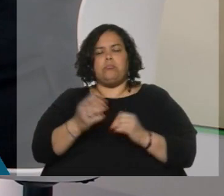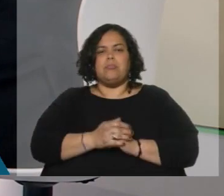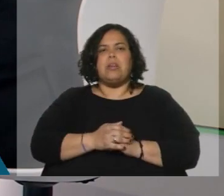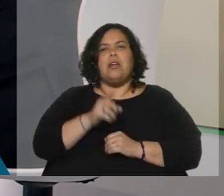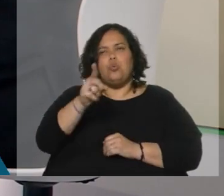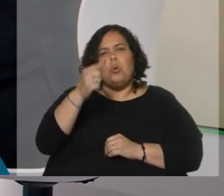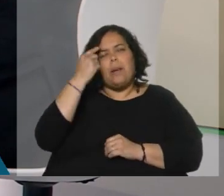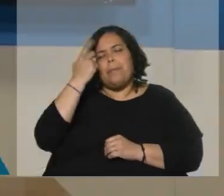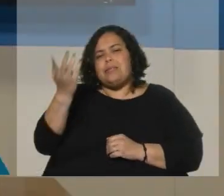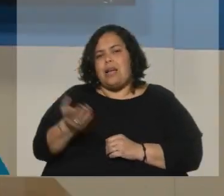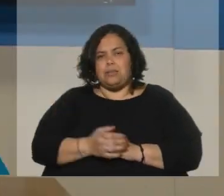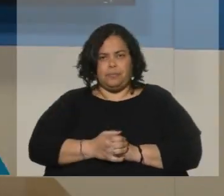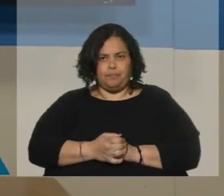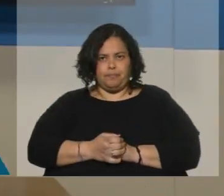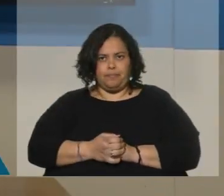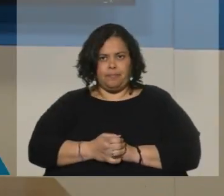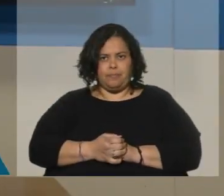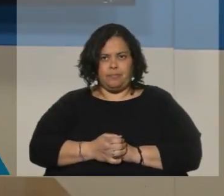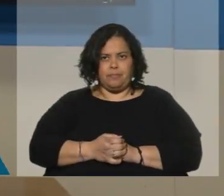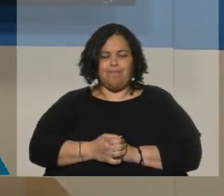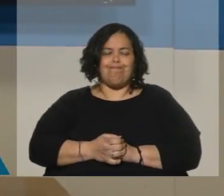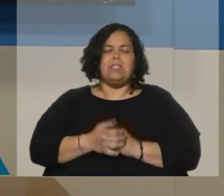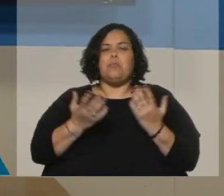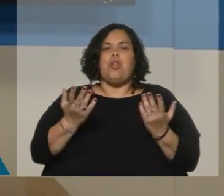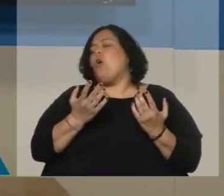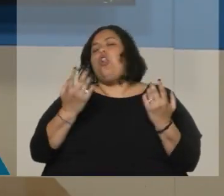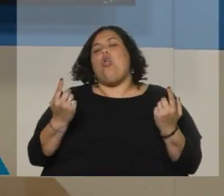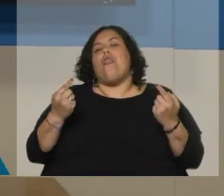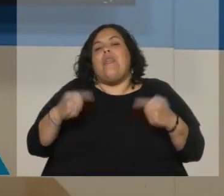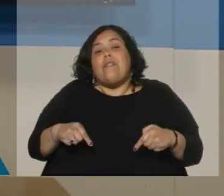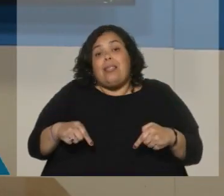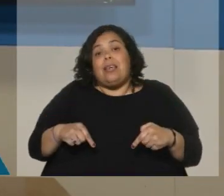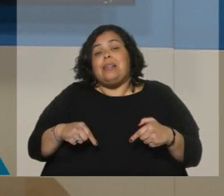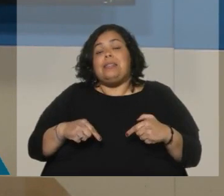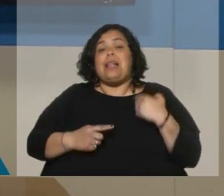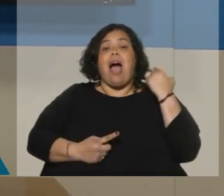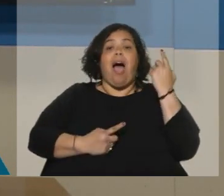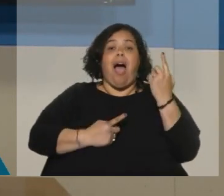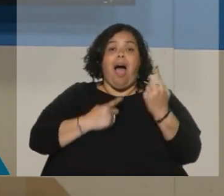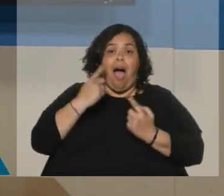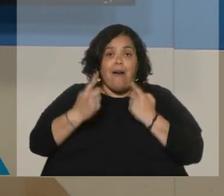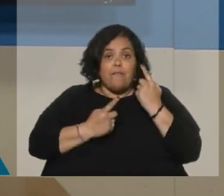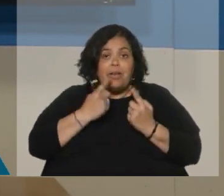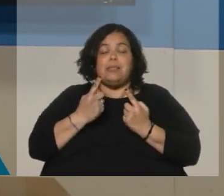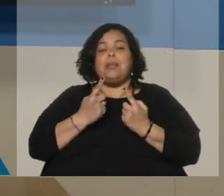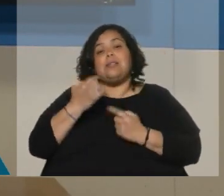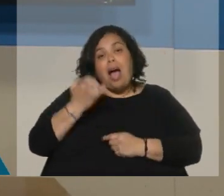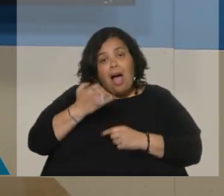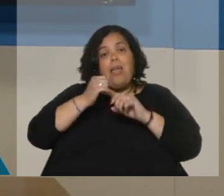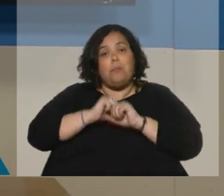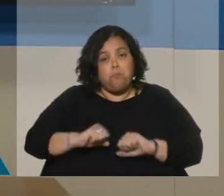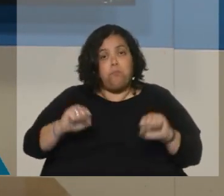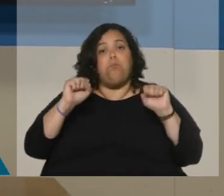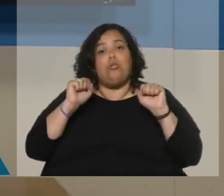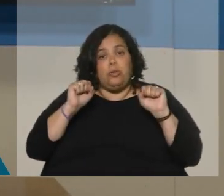¿Tú qué crees? Yo qué creo. Los debates tienen a veces la posibilidad de